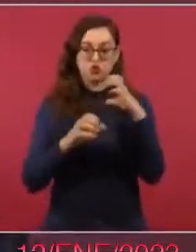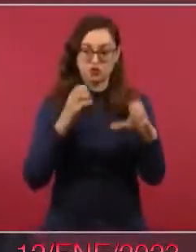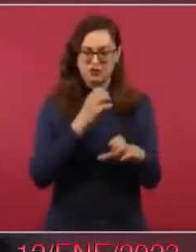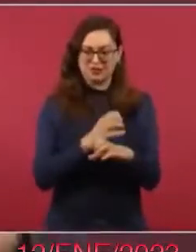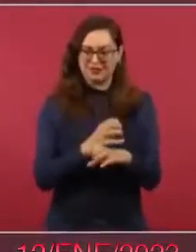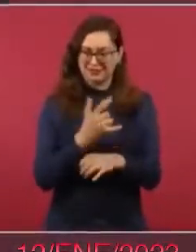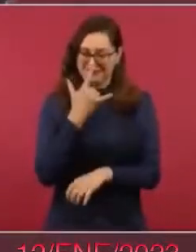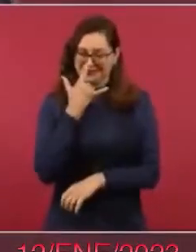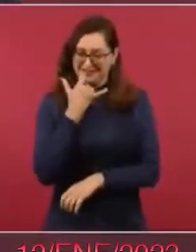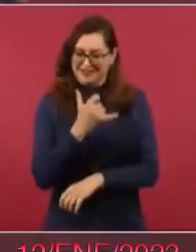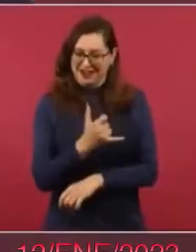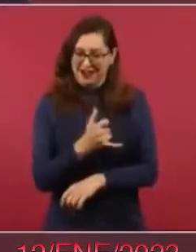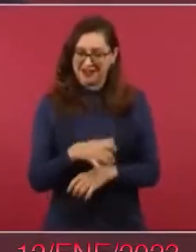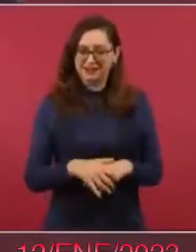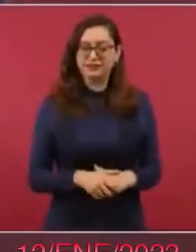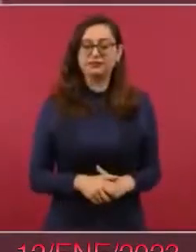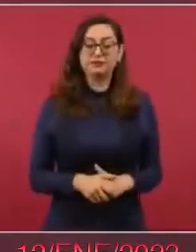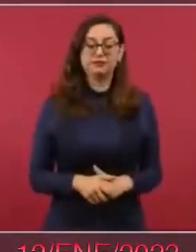y lo digo porque